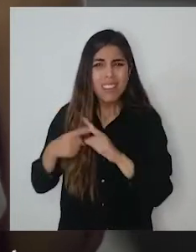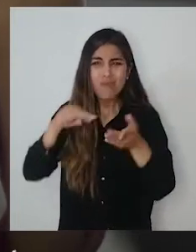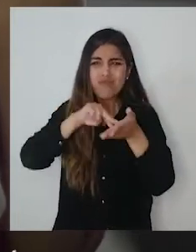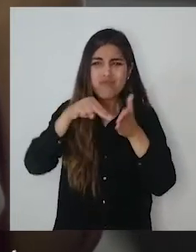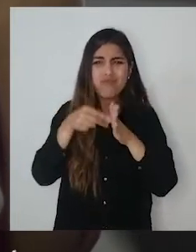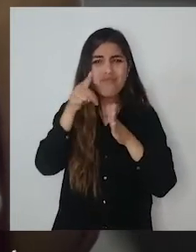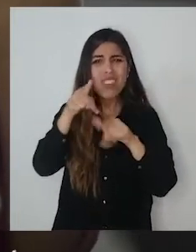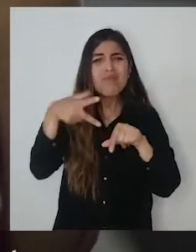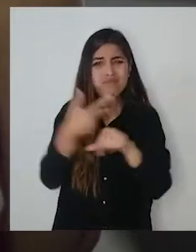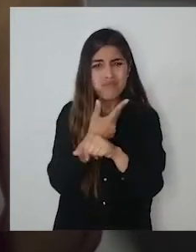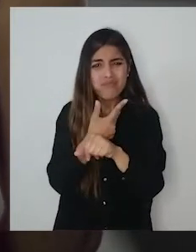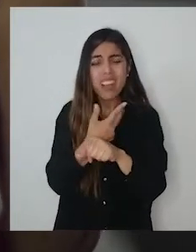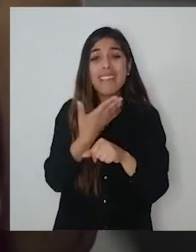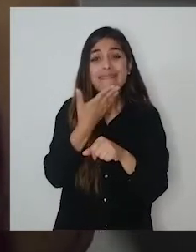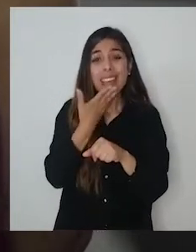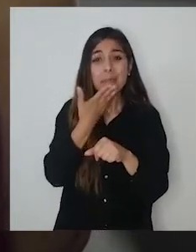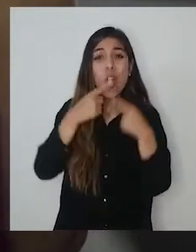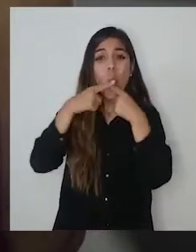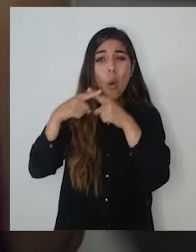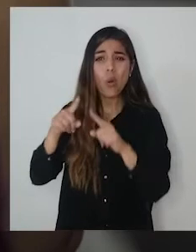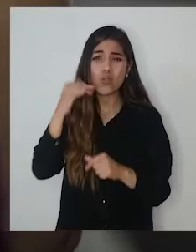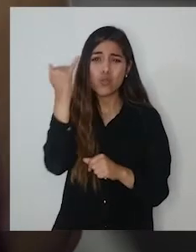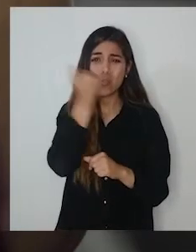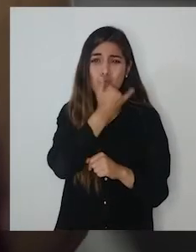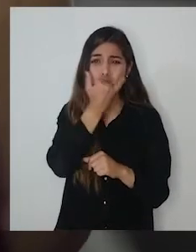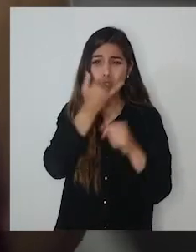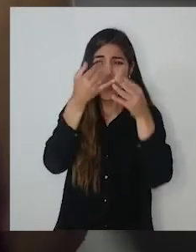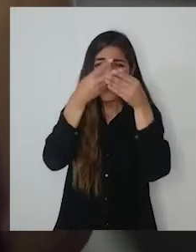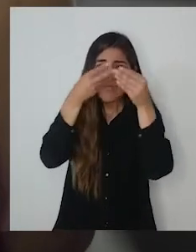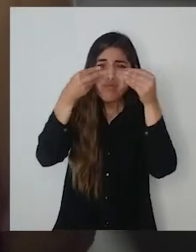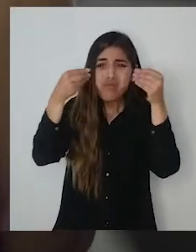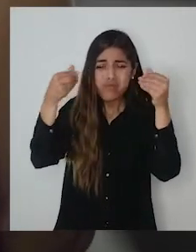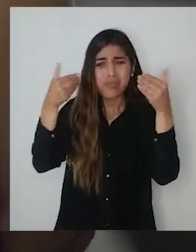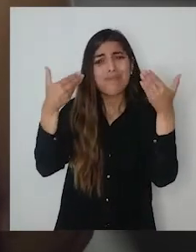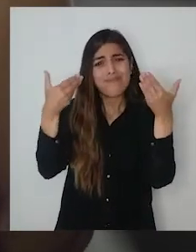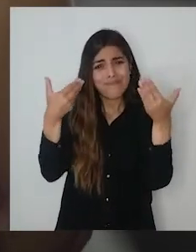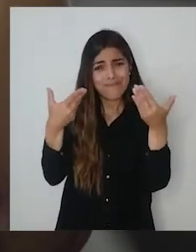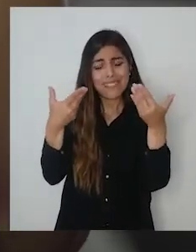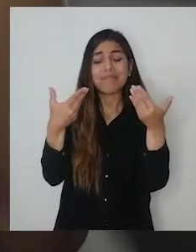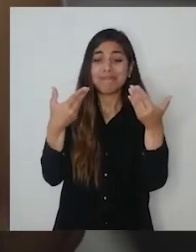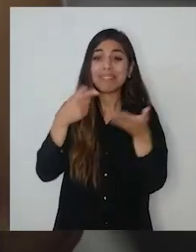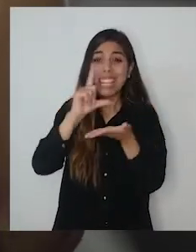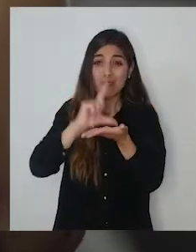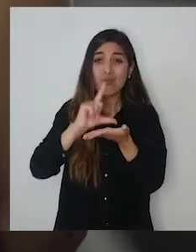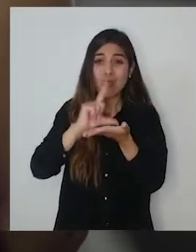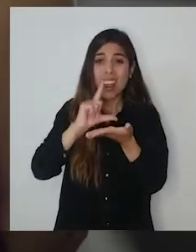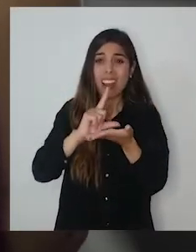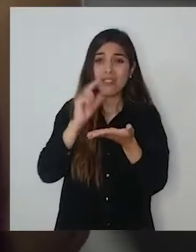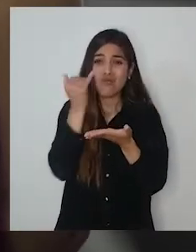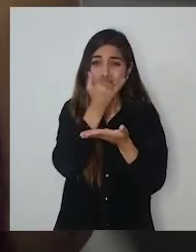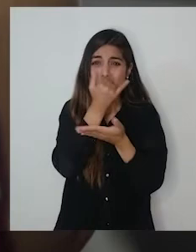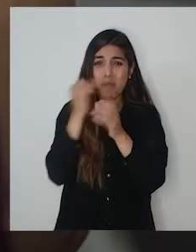parte superior, especialmente, y una acumulación de suciedad superficial muy importante, producto del lugar